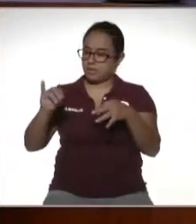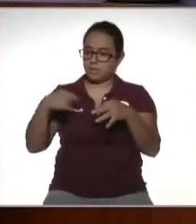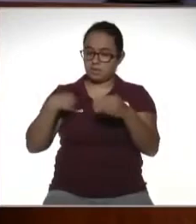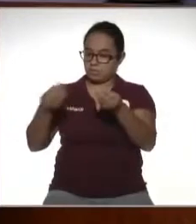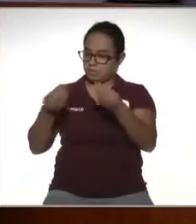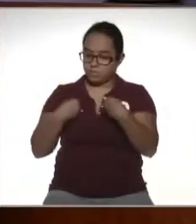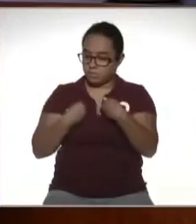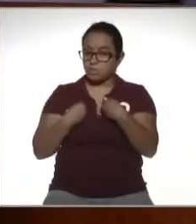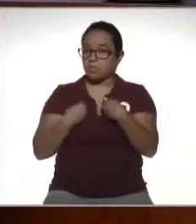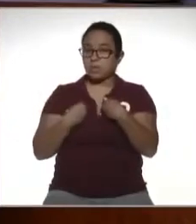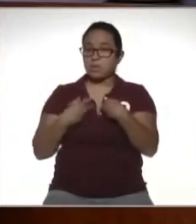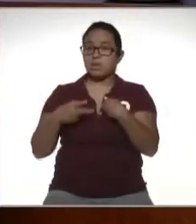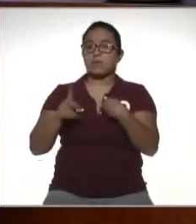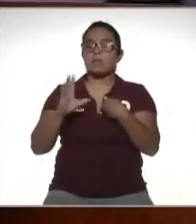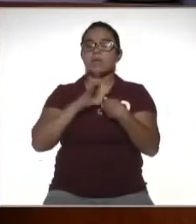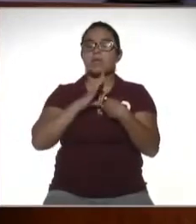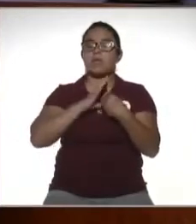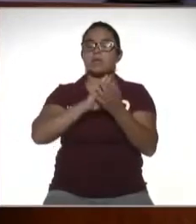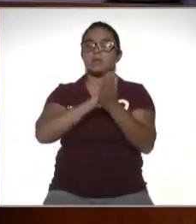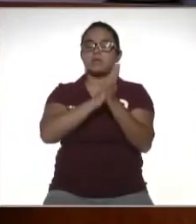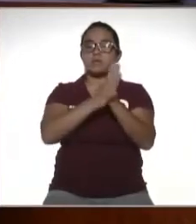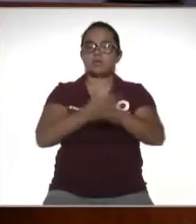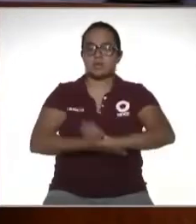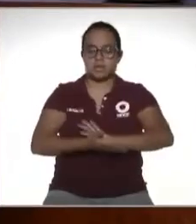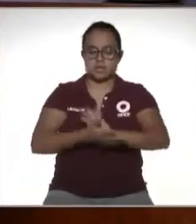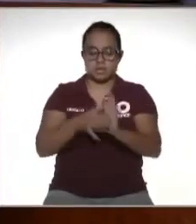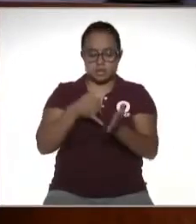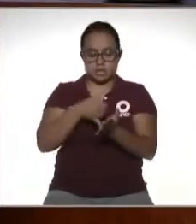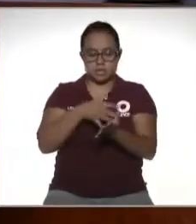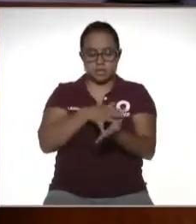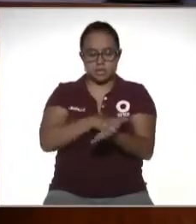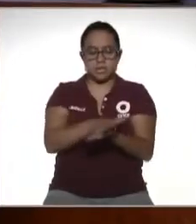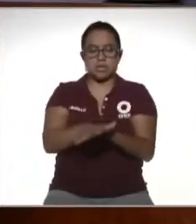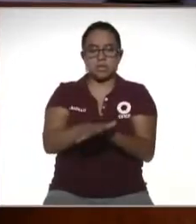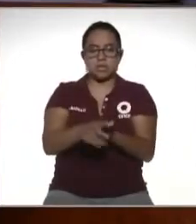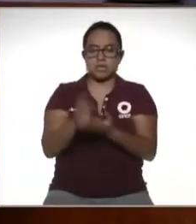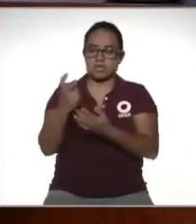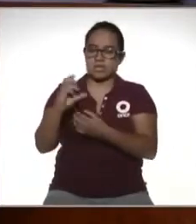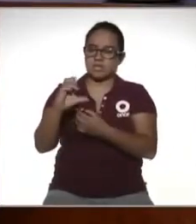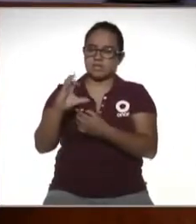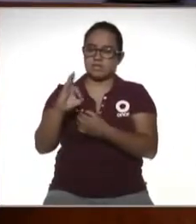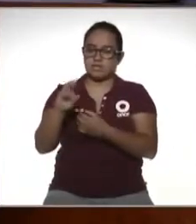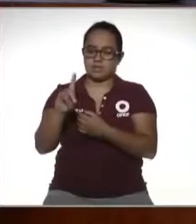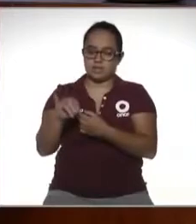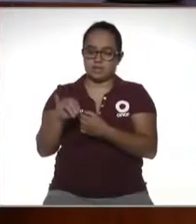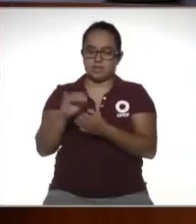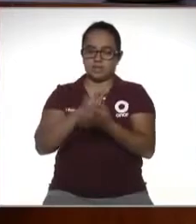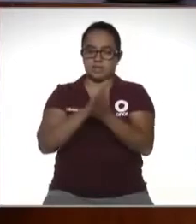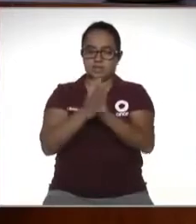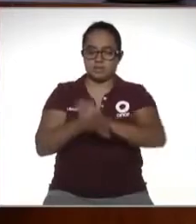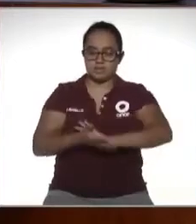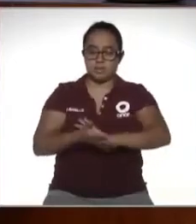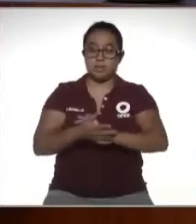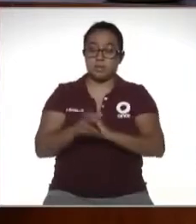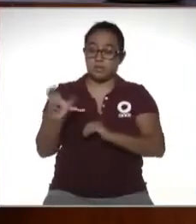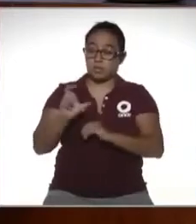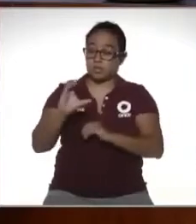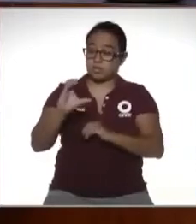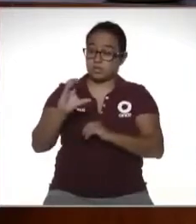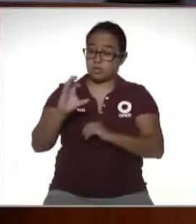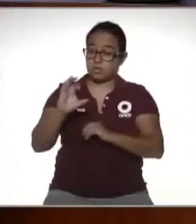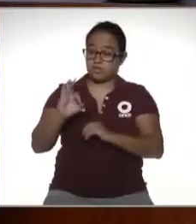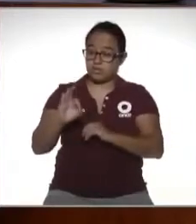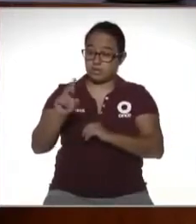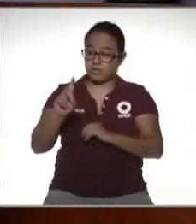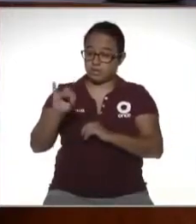lo que me dan es la representación impresa de ese CFDI cuando se expide el CFDI